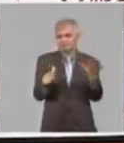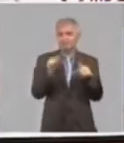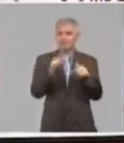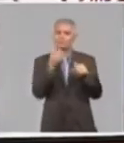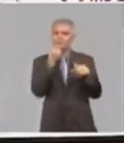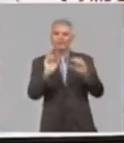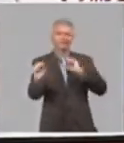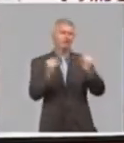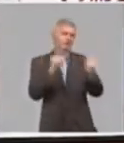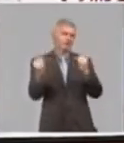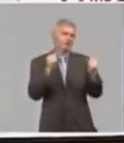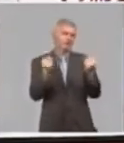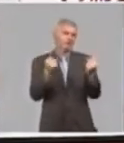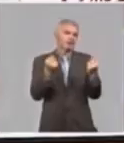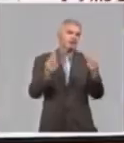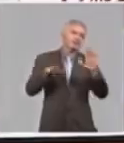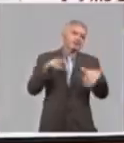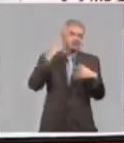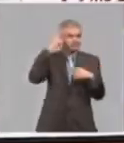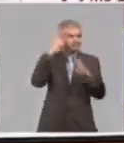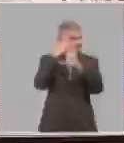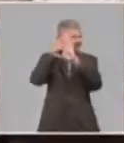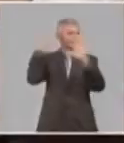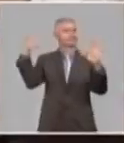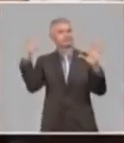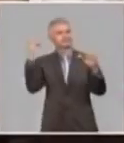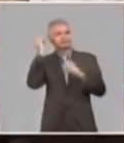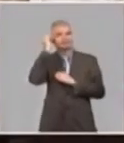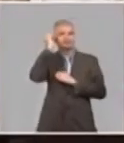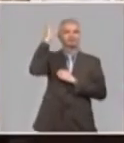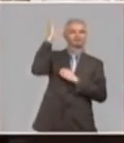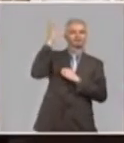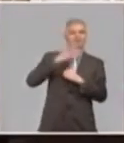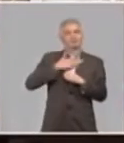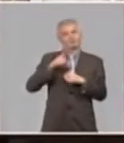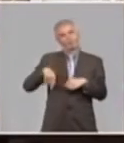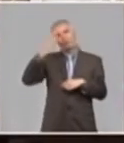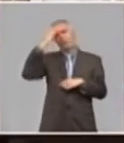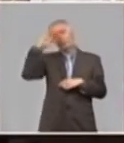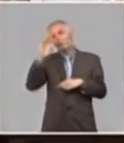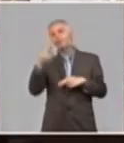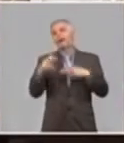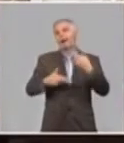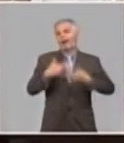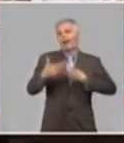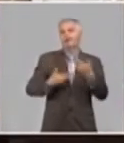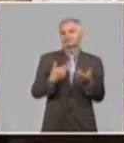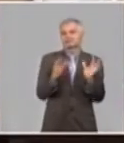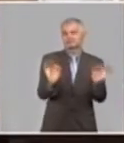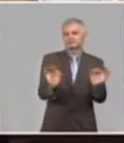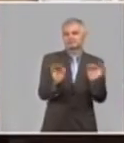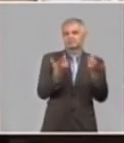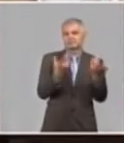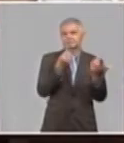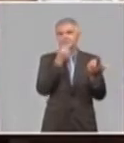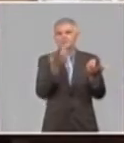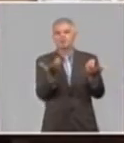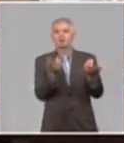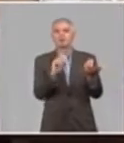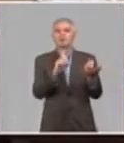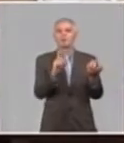inteligencia, con creatividad, que es lo que está haciendo Cuba para, digamos, que no haya tanto